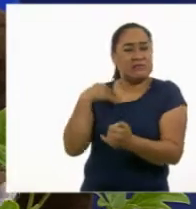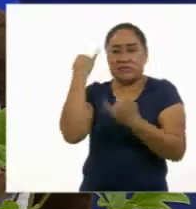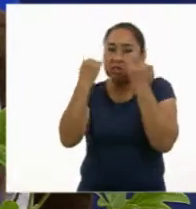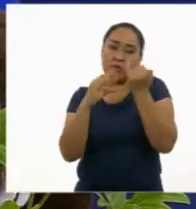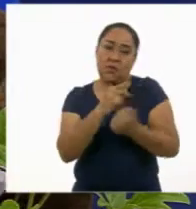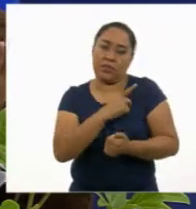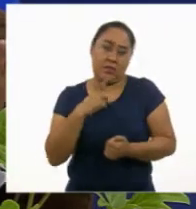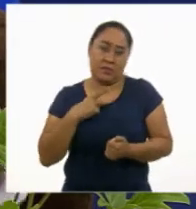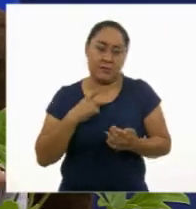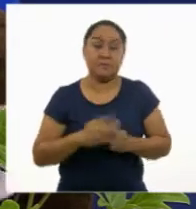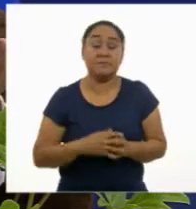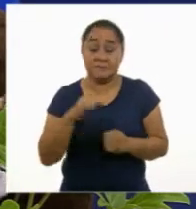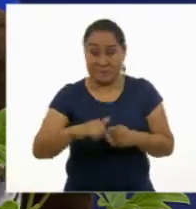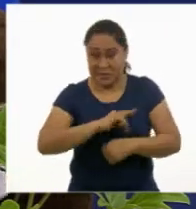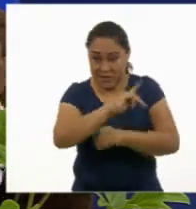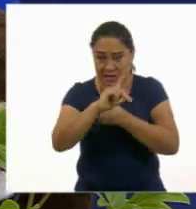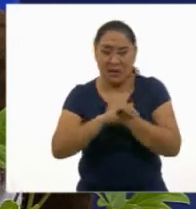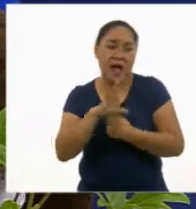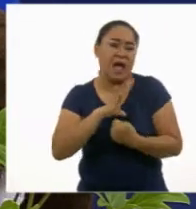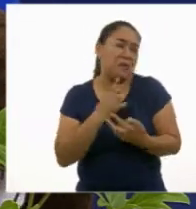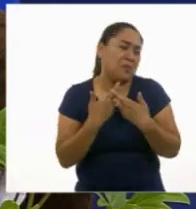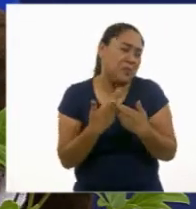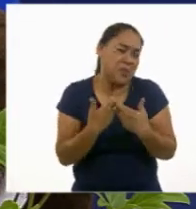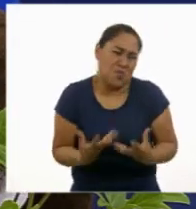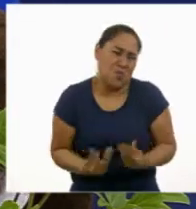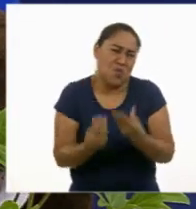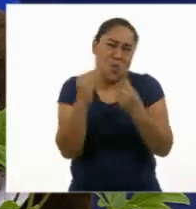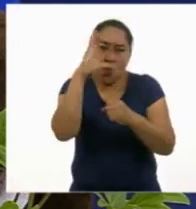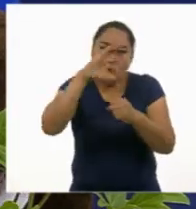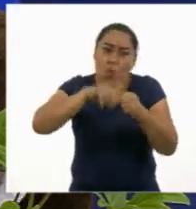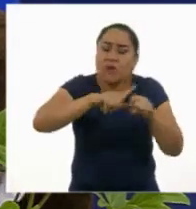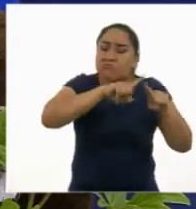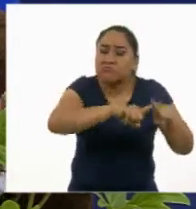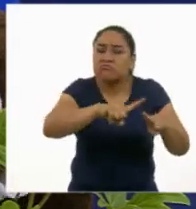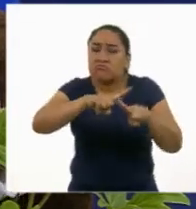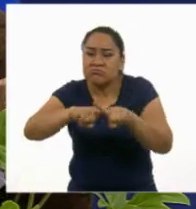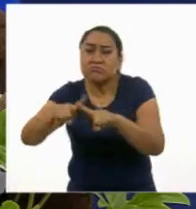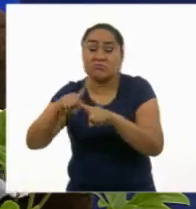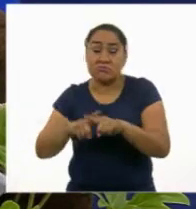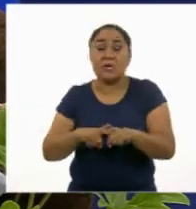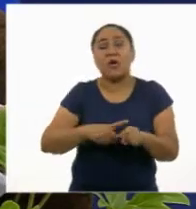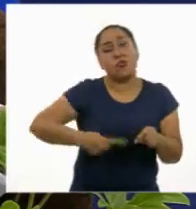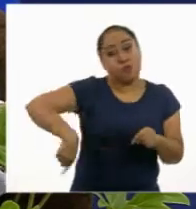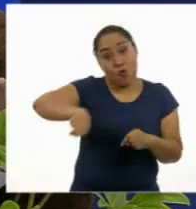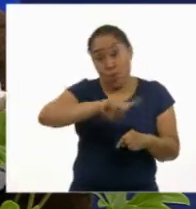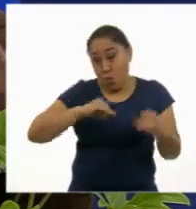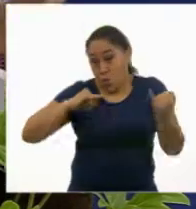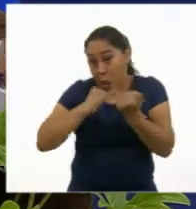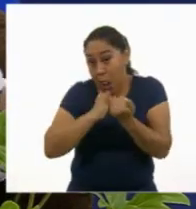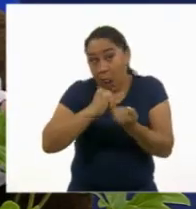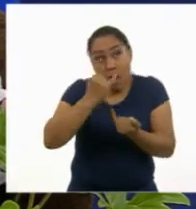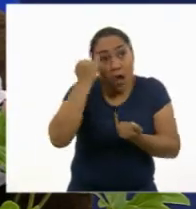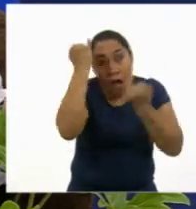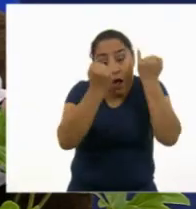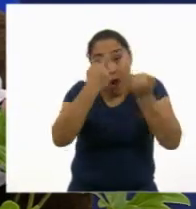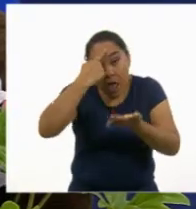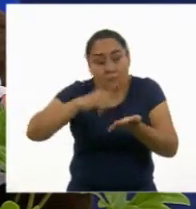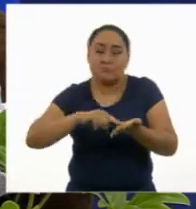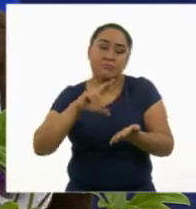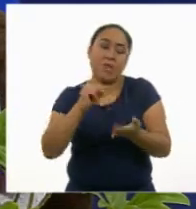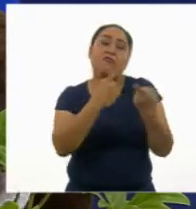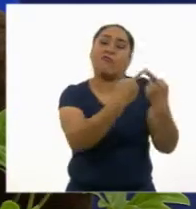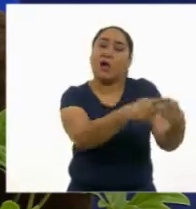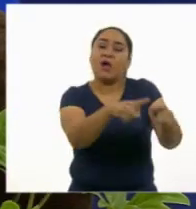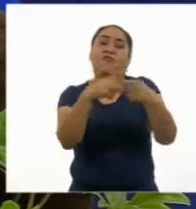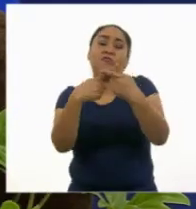nuestro país tenemos gran diversidad cultural y aunque no todos tengamos las mismas creencias, tenemos que aprender a respetar las